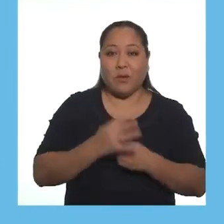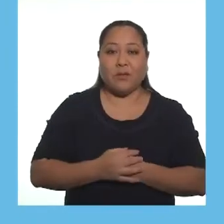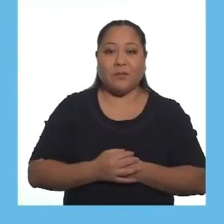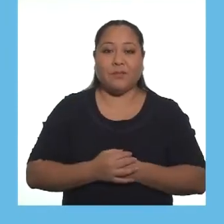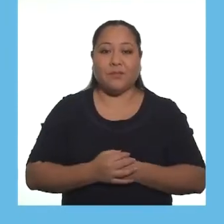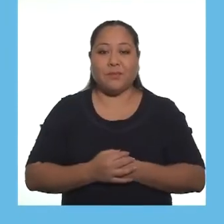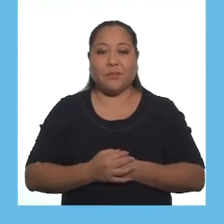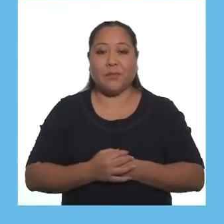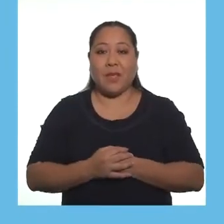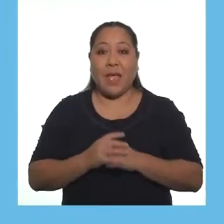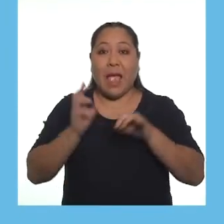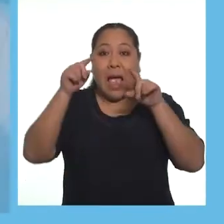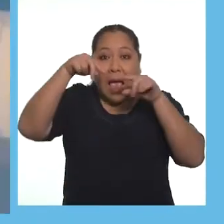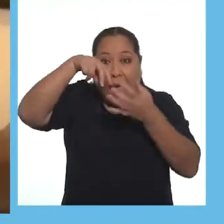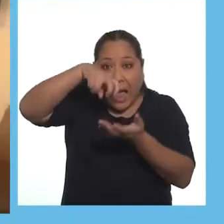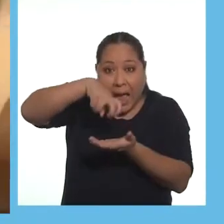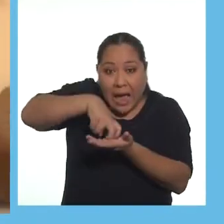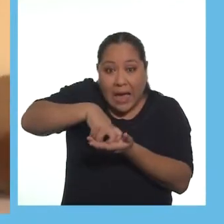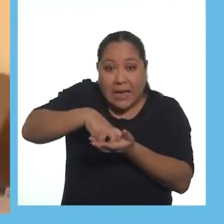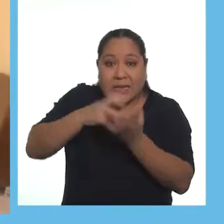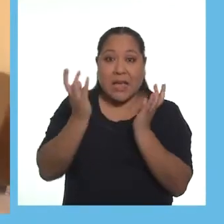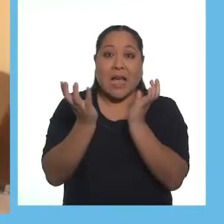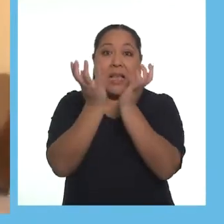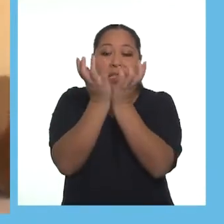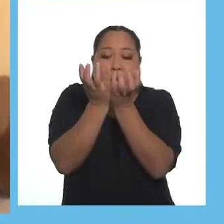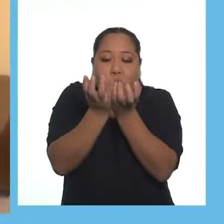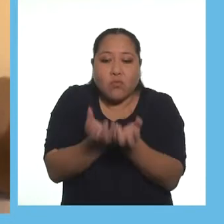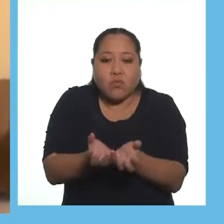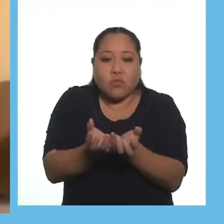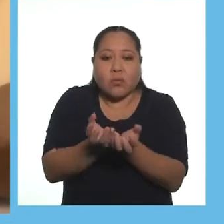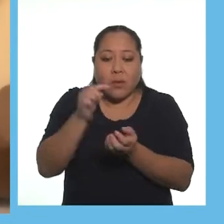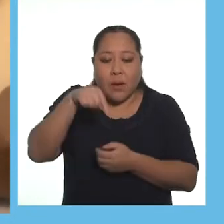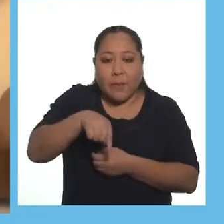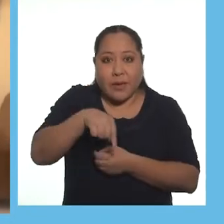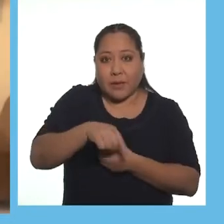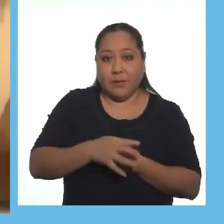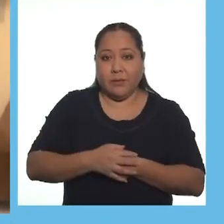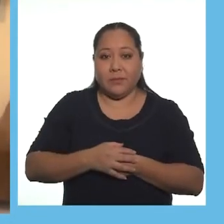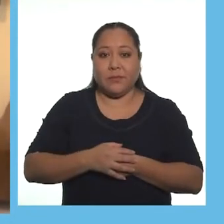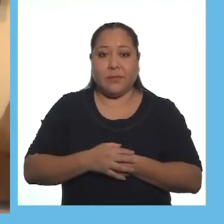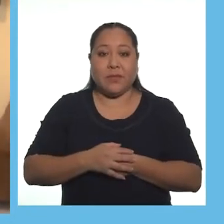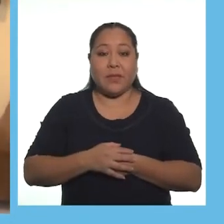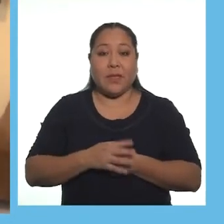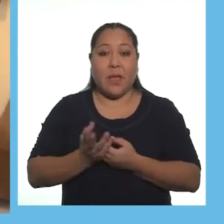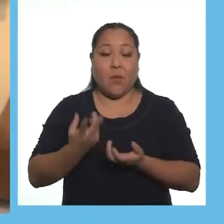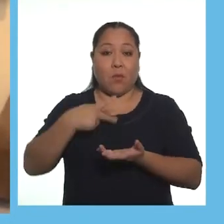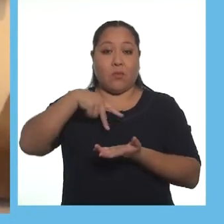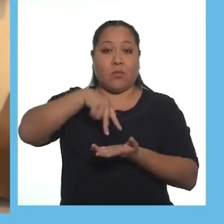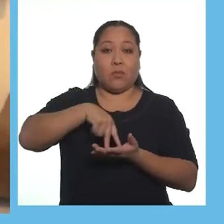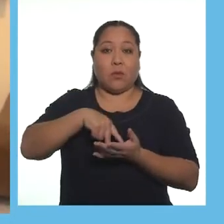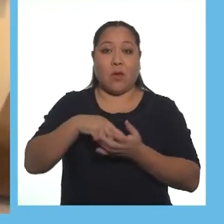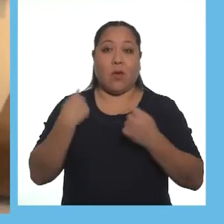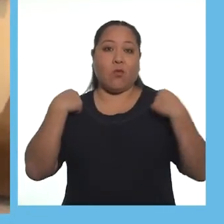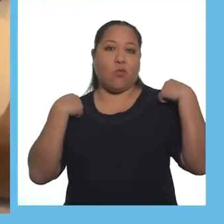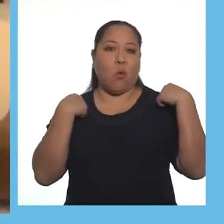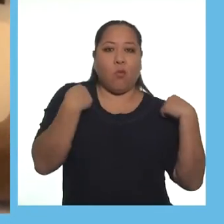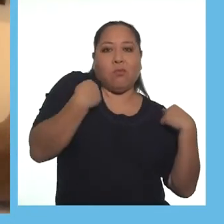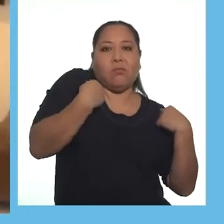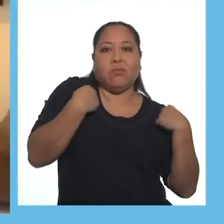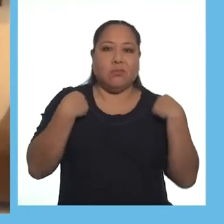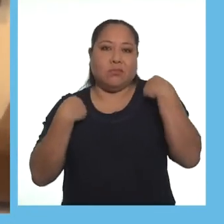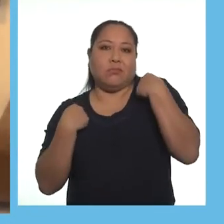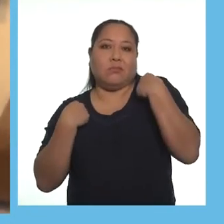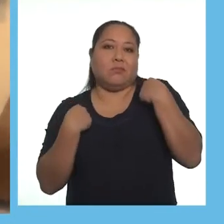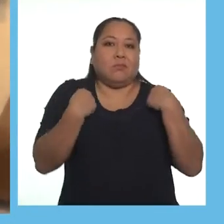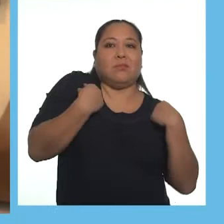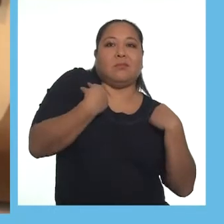Paso 4. Agáchense y pongan la canastilla en el piso. Luego, levántense moviendo